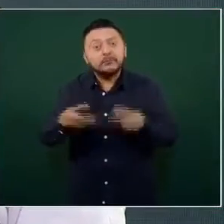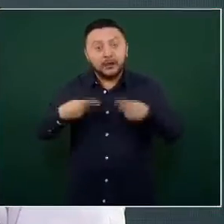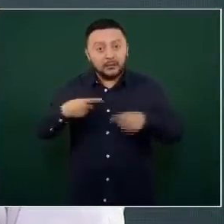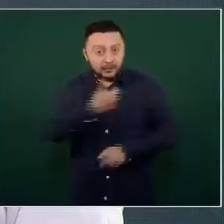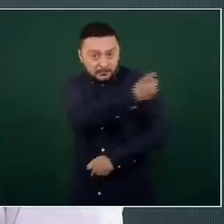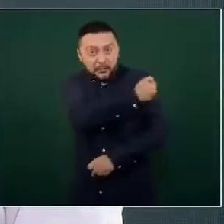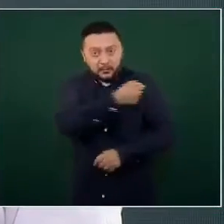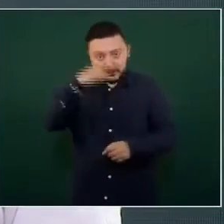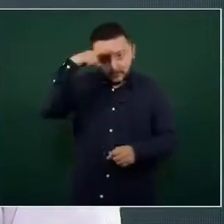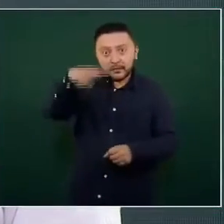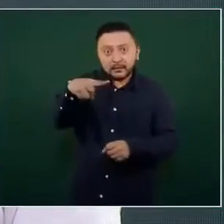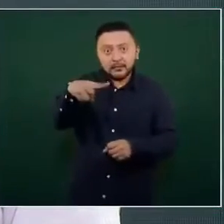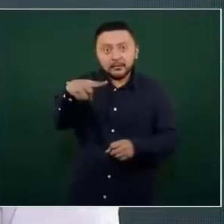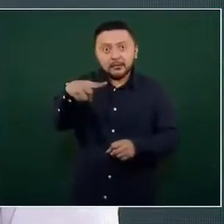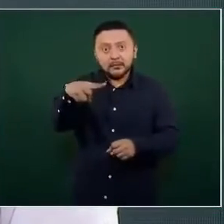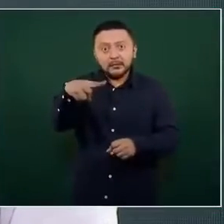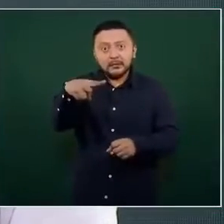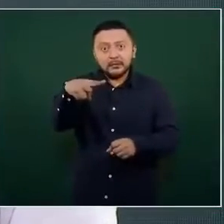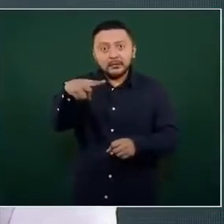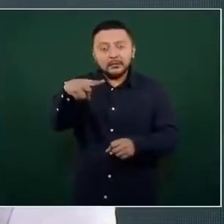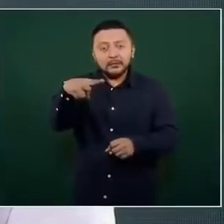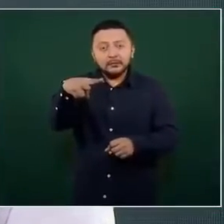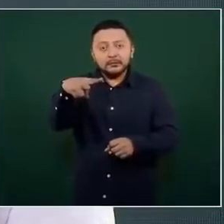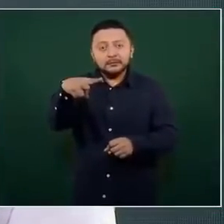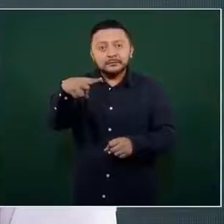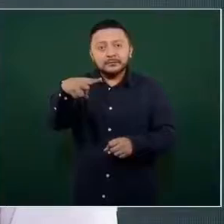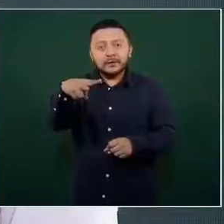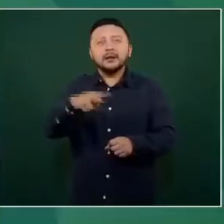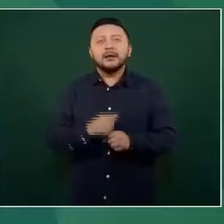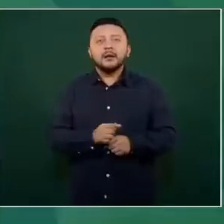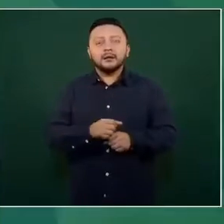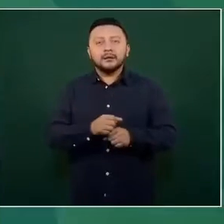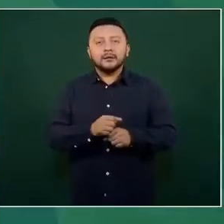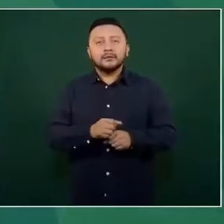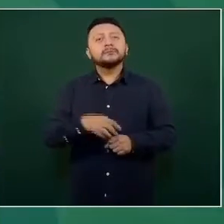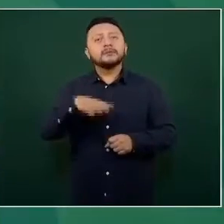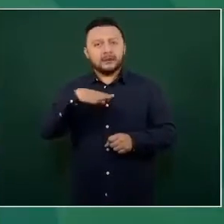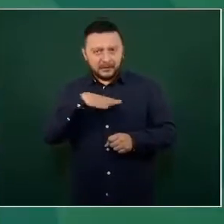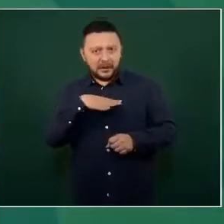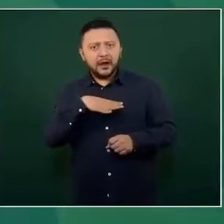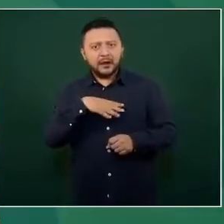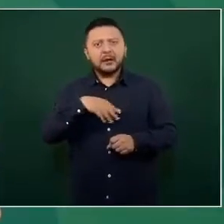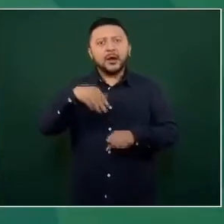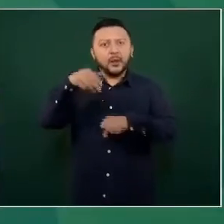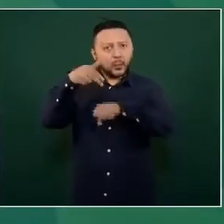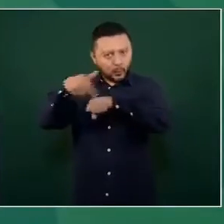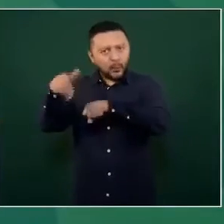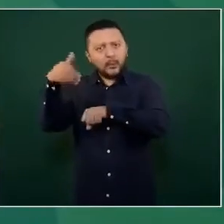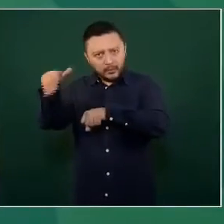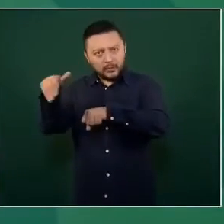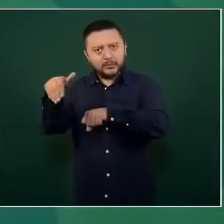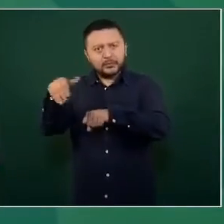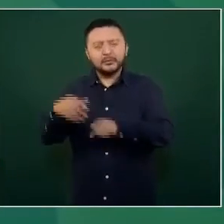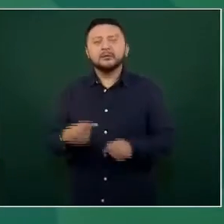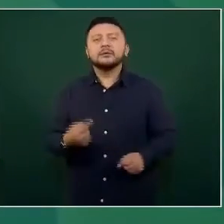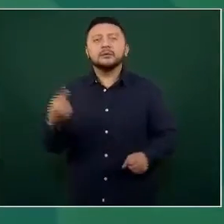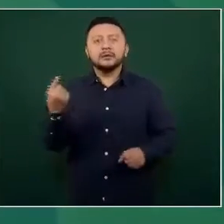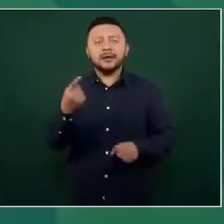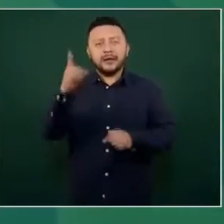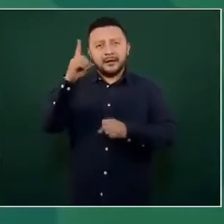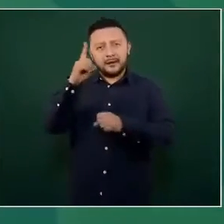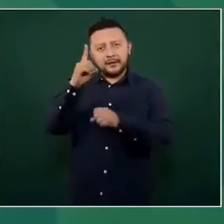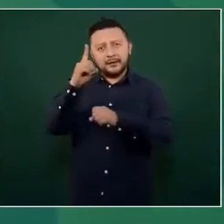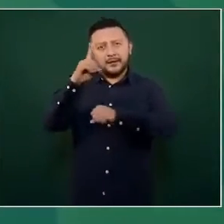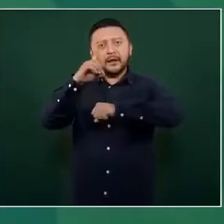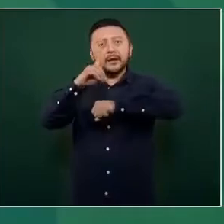Hay una referencia, hay un dato que seguramente el doctor